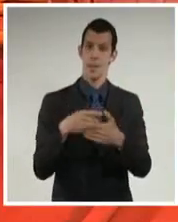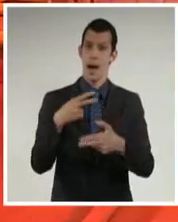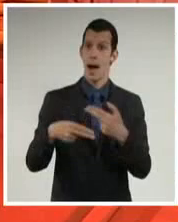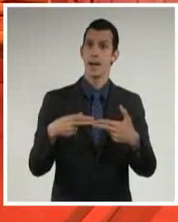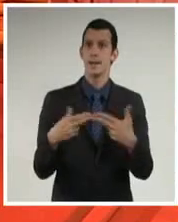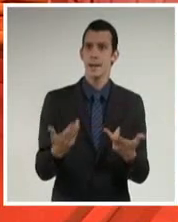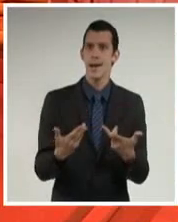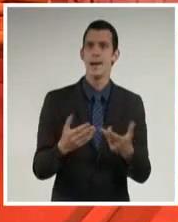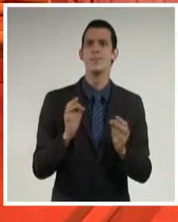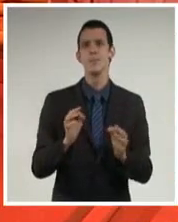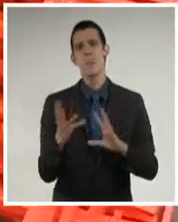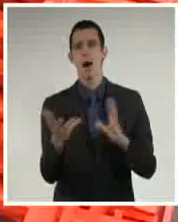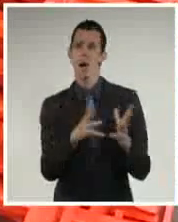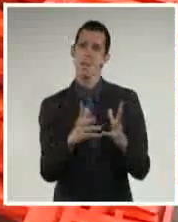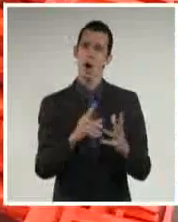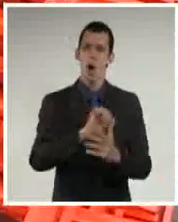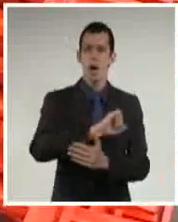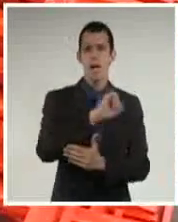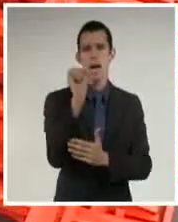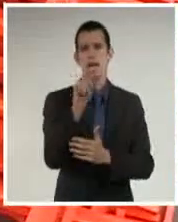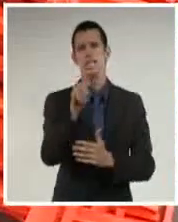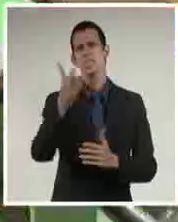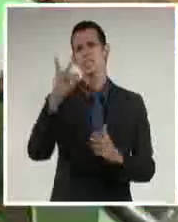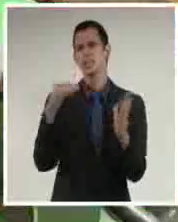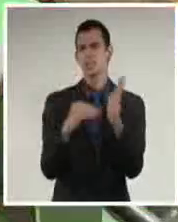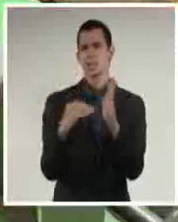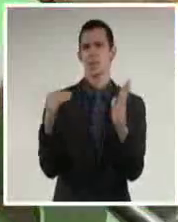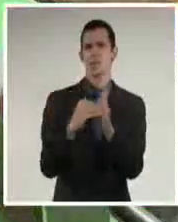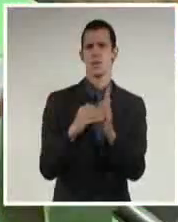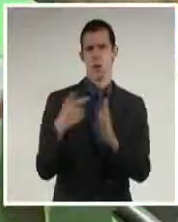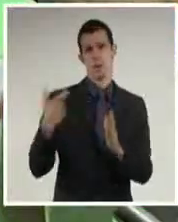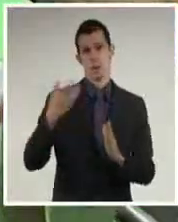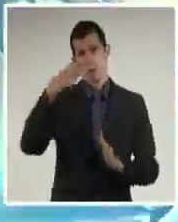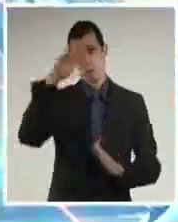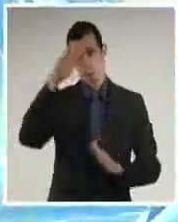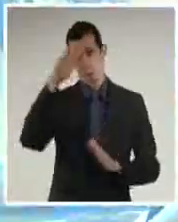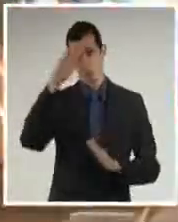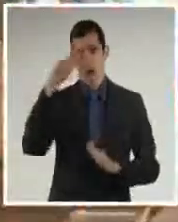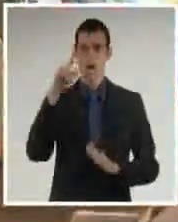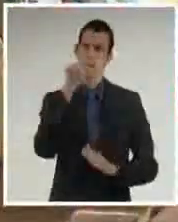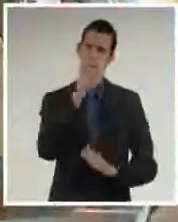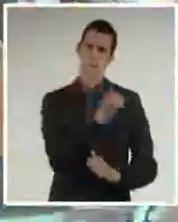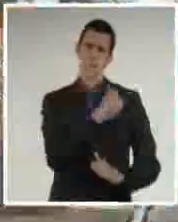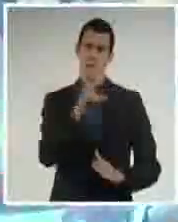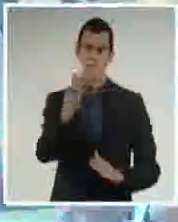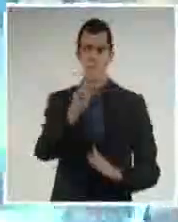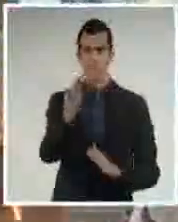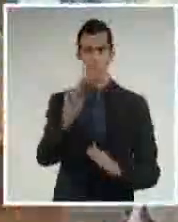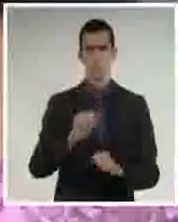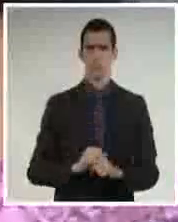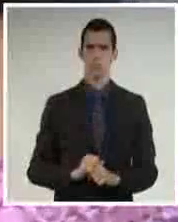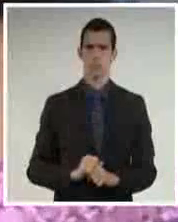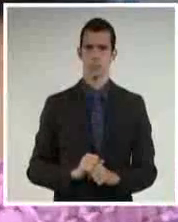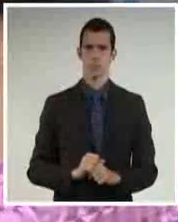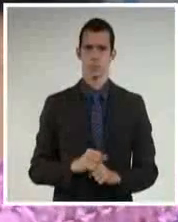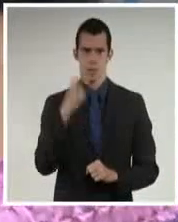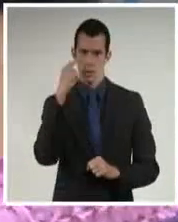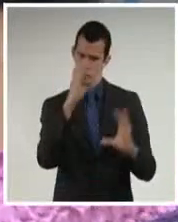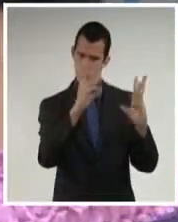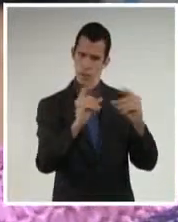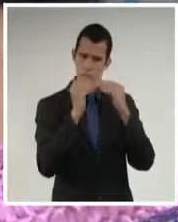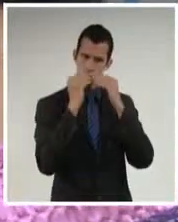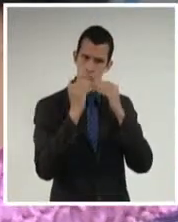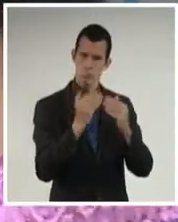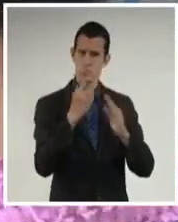generar utilidades por más de 17 millones de pesos al cierre de 2021, con el consiguiente impacto económico. Nosotros el año